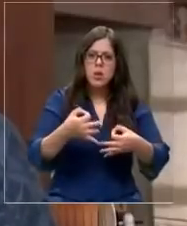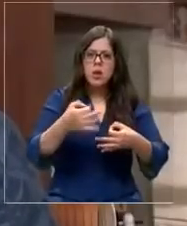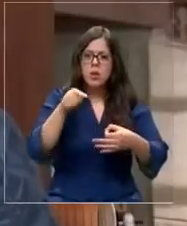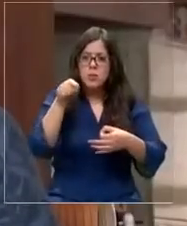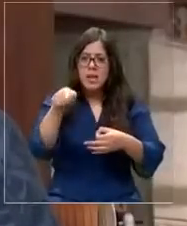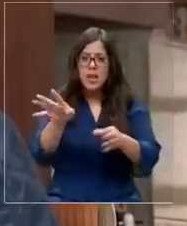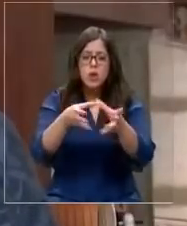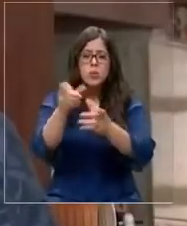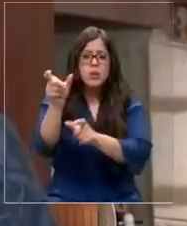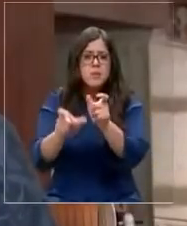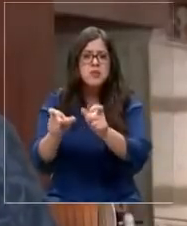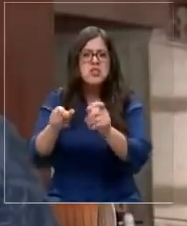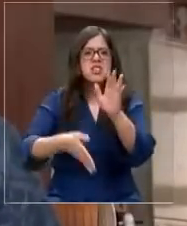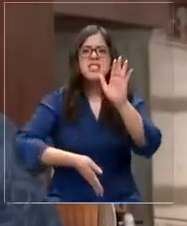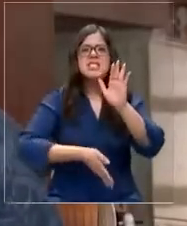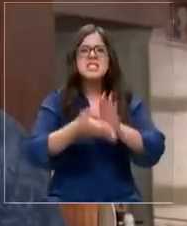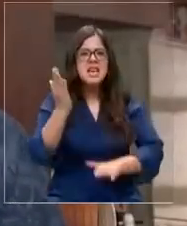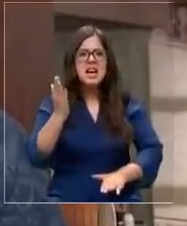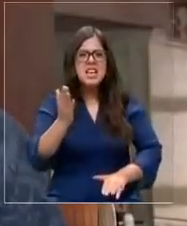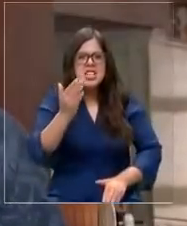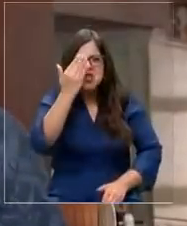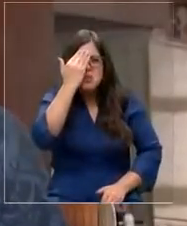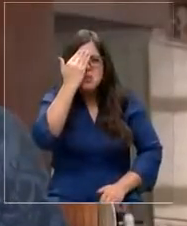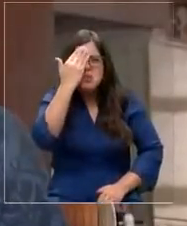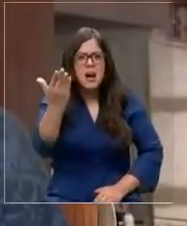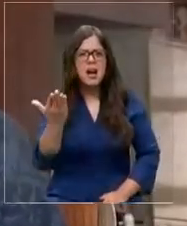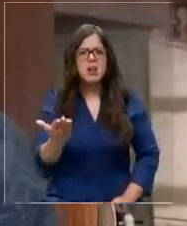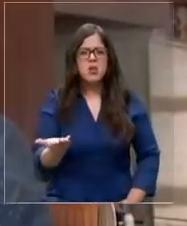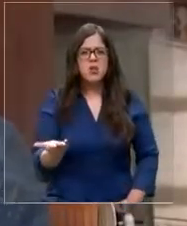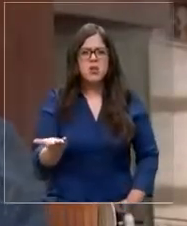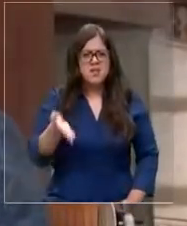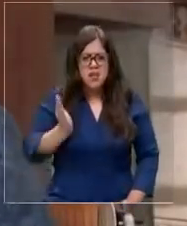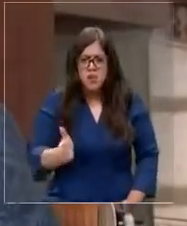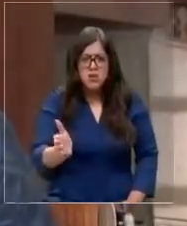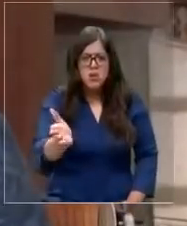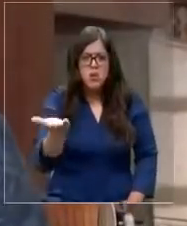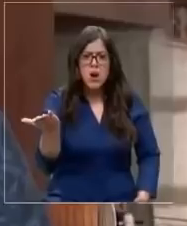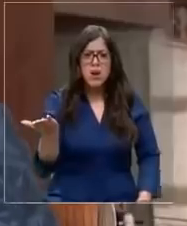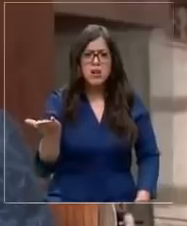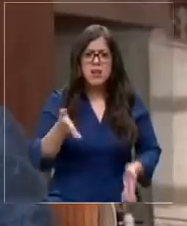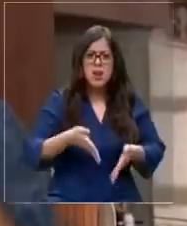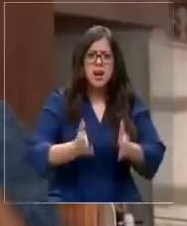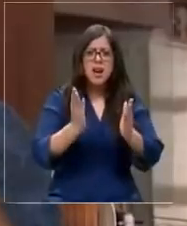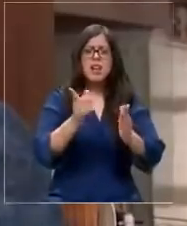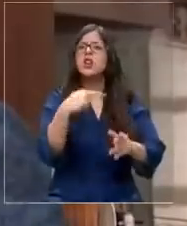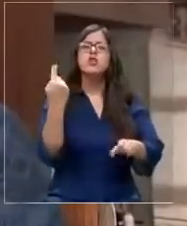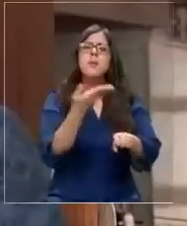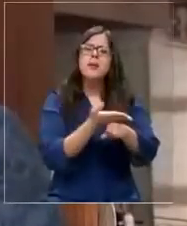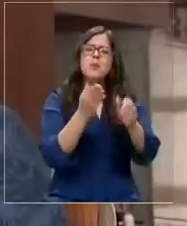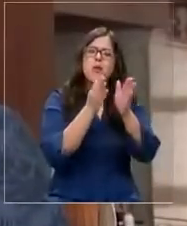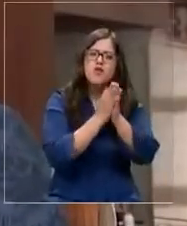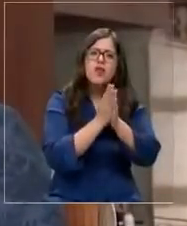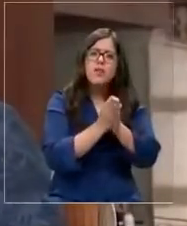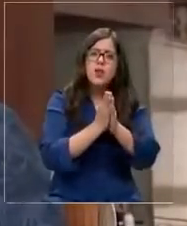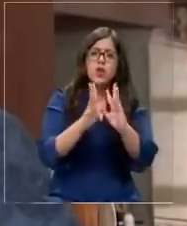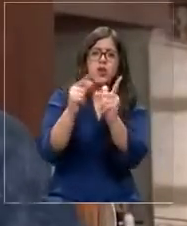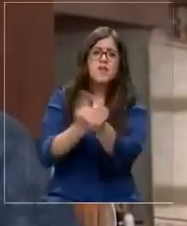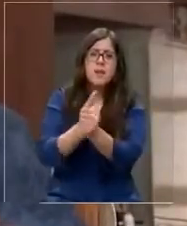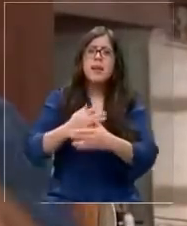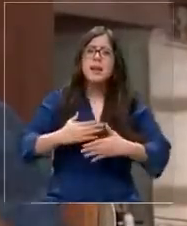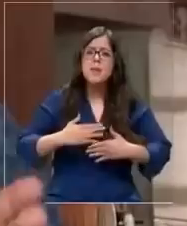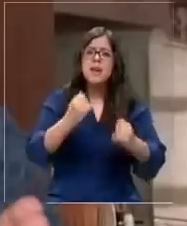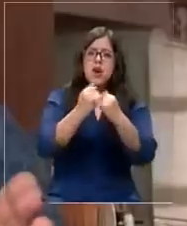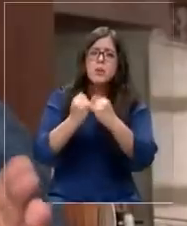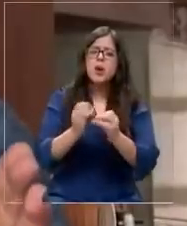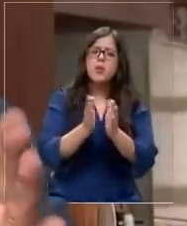muchachos salen y salen más malos. Y van a seguir haciendo daño en la calle. Nosotros pedimos solamente con mi familia y todos